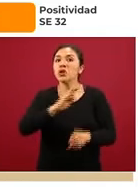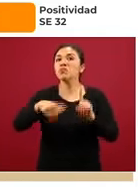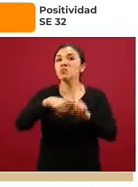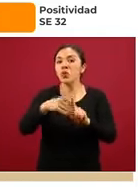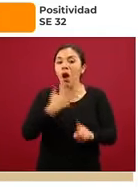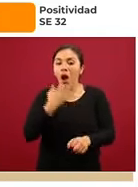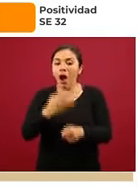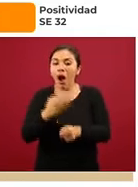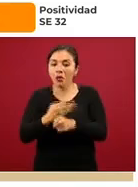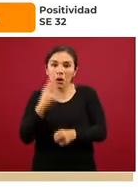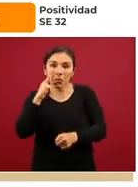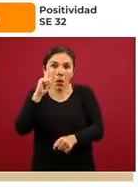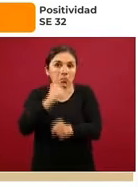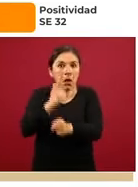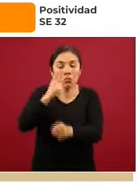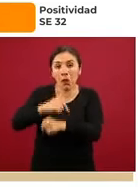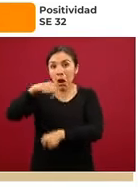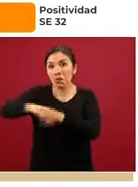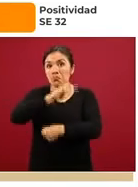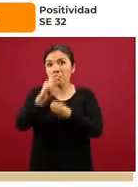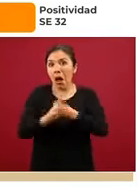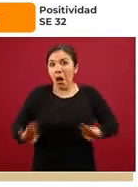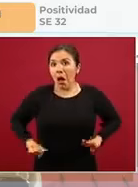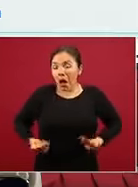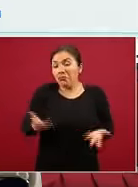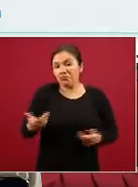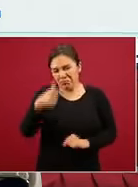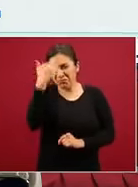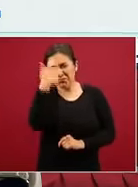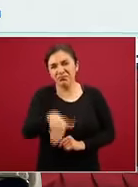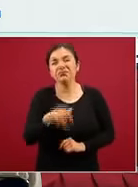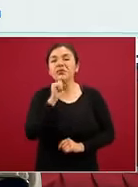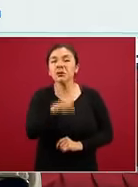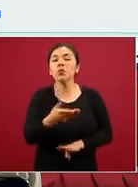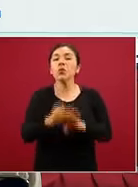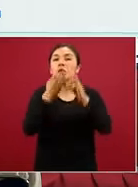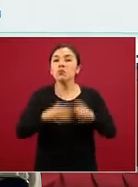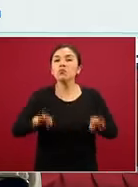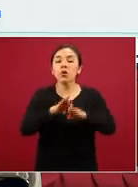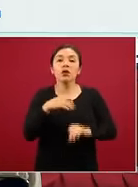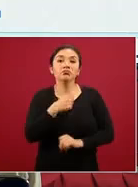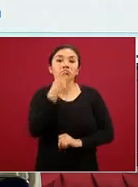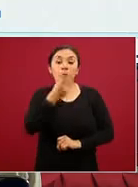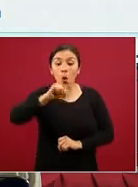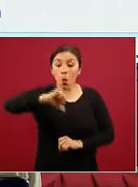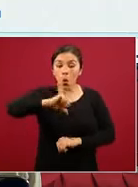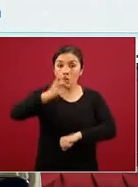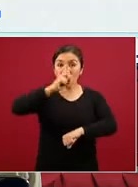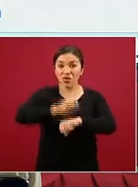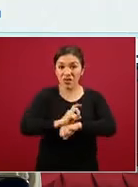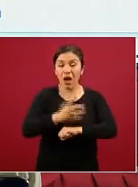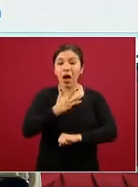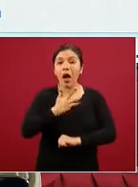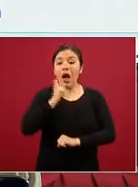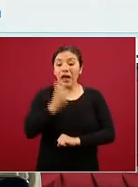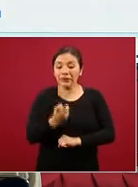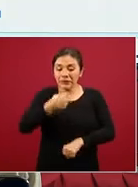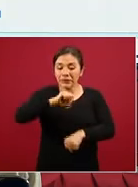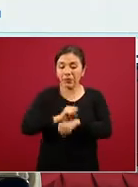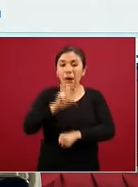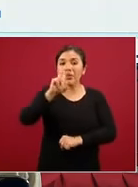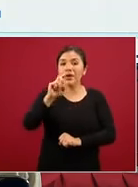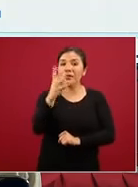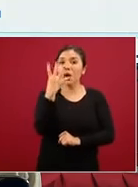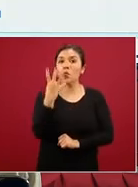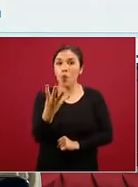hasta este momento en nuestro país. Como saben también es importante comentar que el día de hoy estamos en la semana treinta y